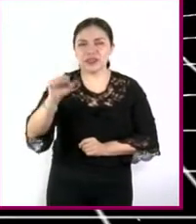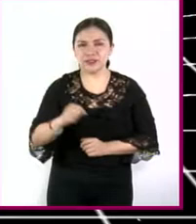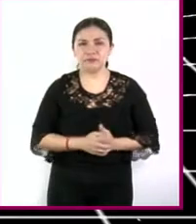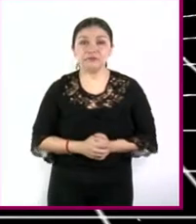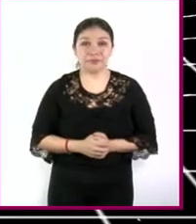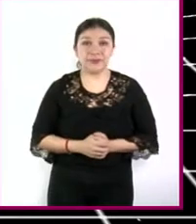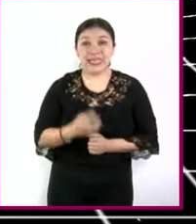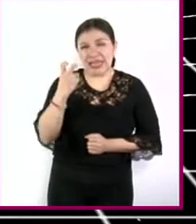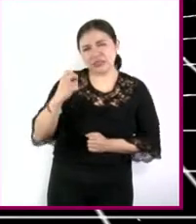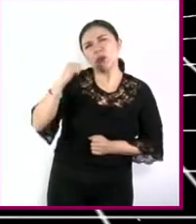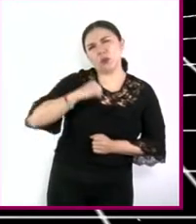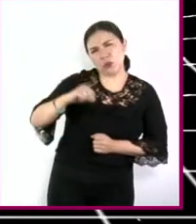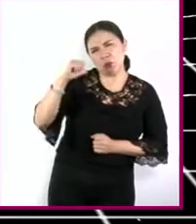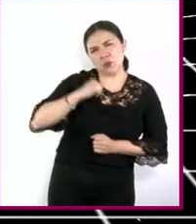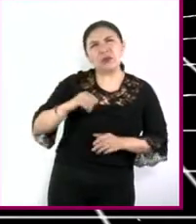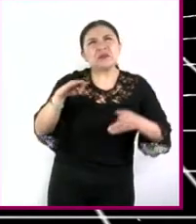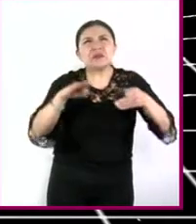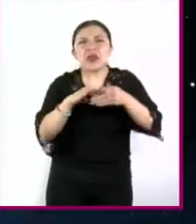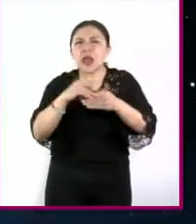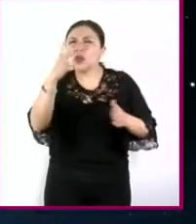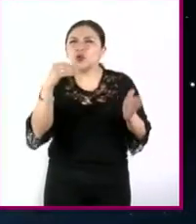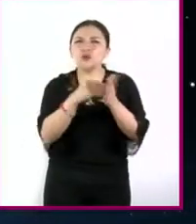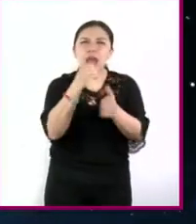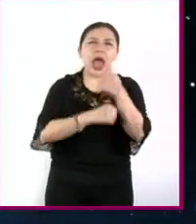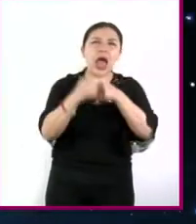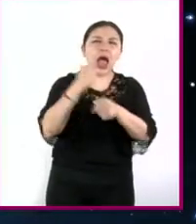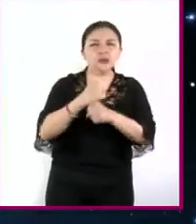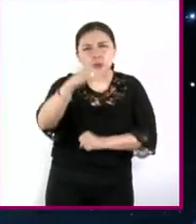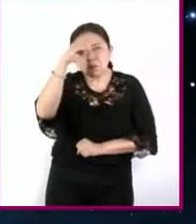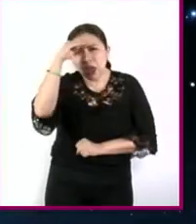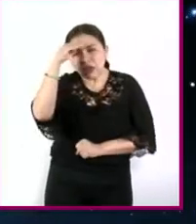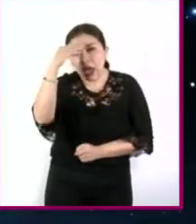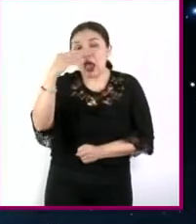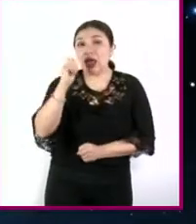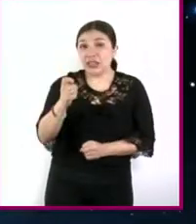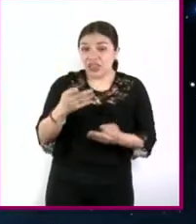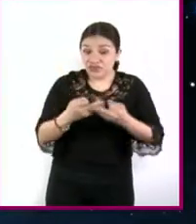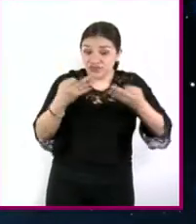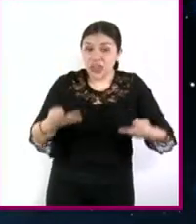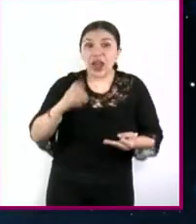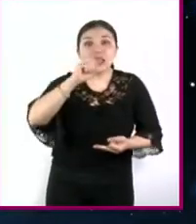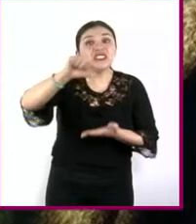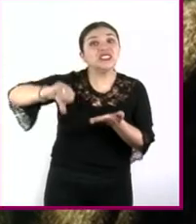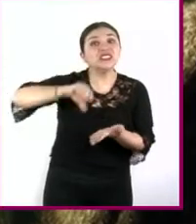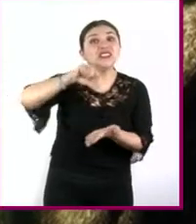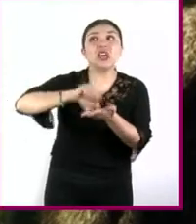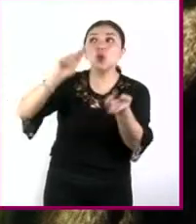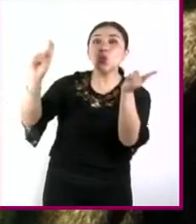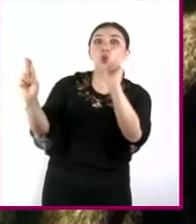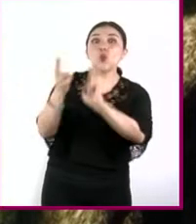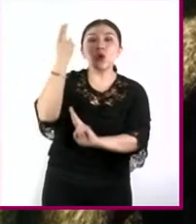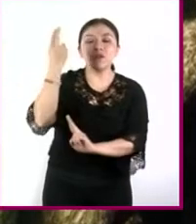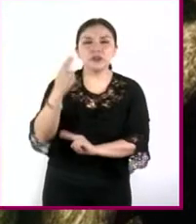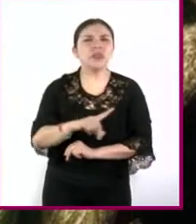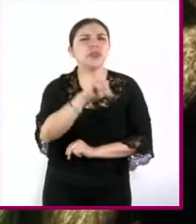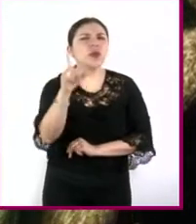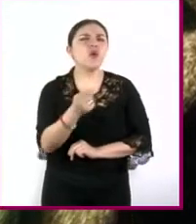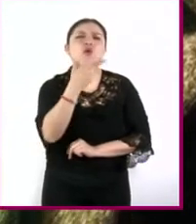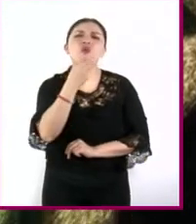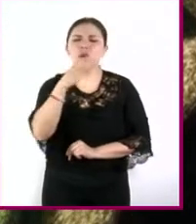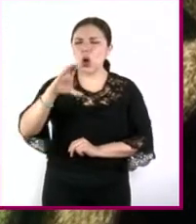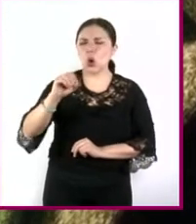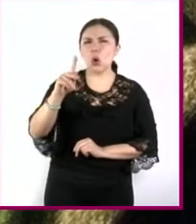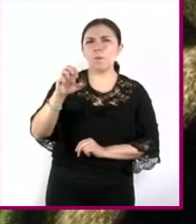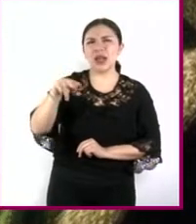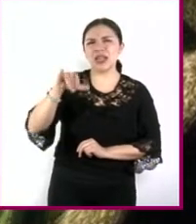que por ese entonces y durante casi 2000 años se creyó que la tierra era el centro del universo después llegó nicolás copérnico